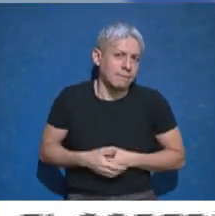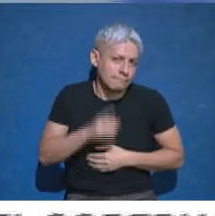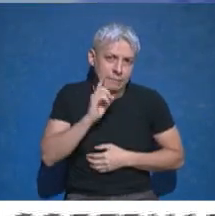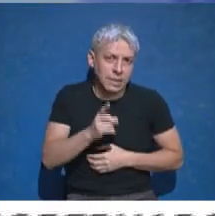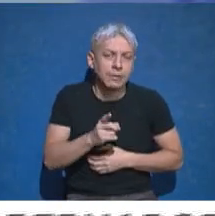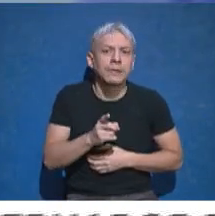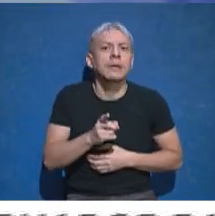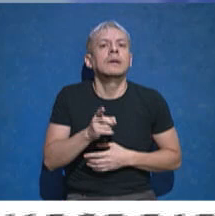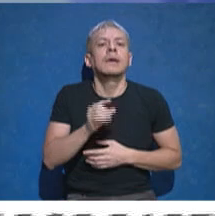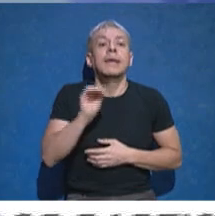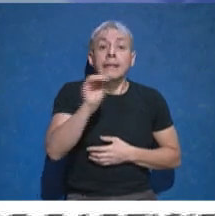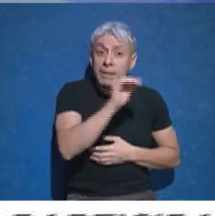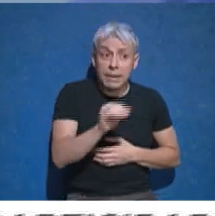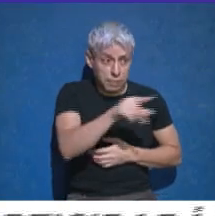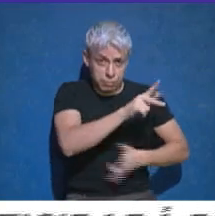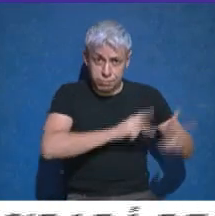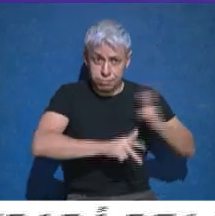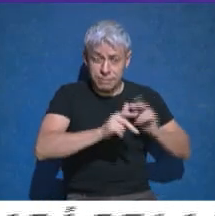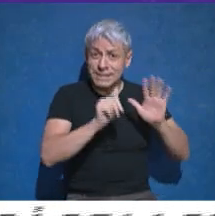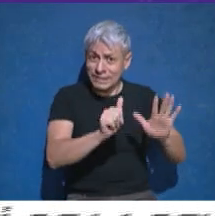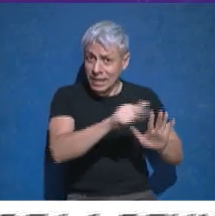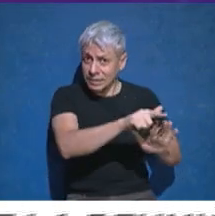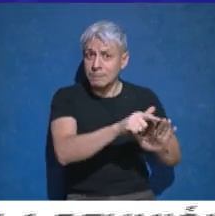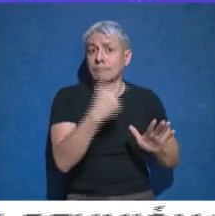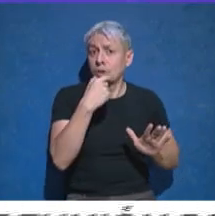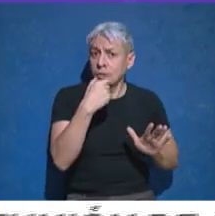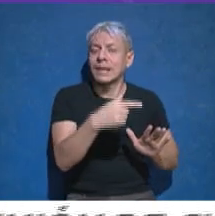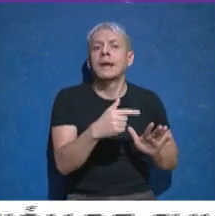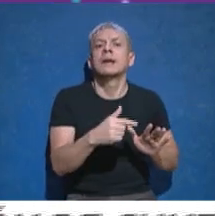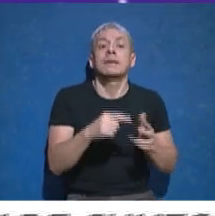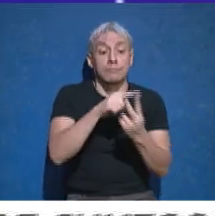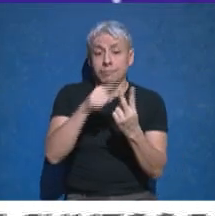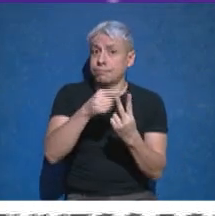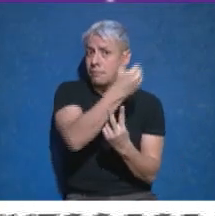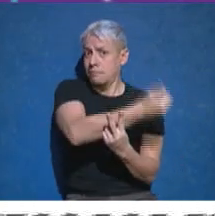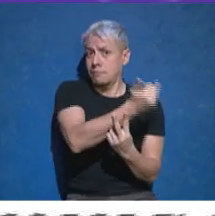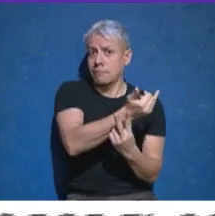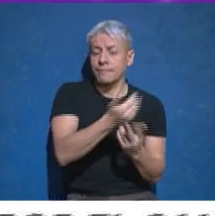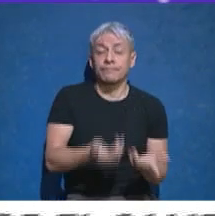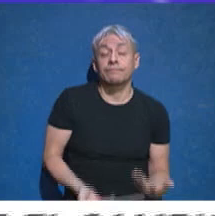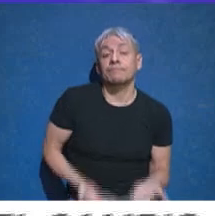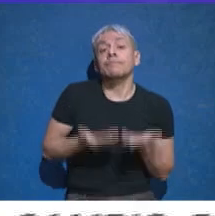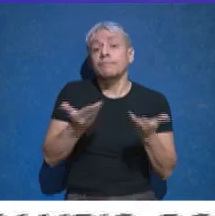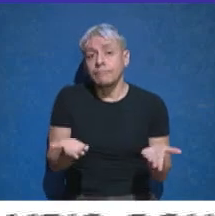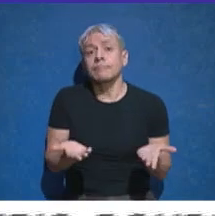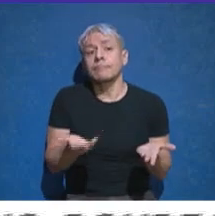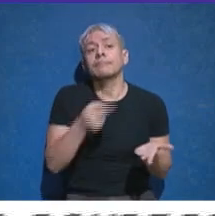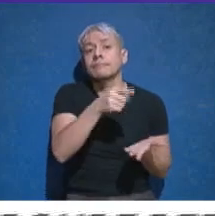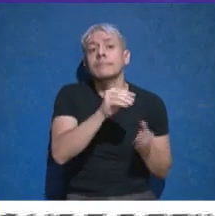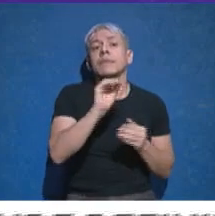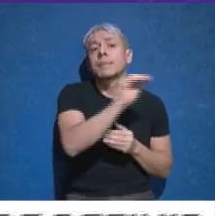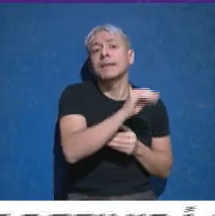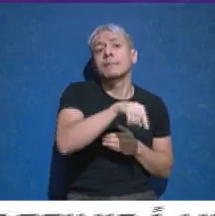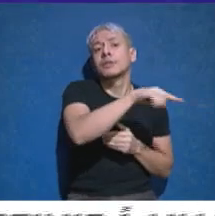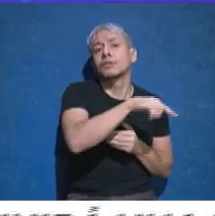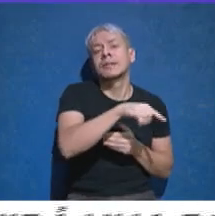los departamentos que ustedes decían, tenemos los dos indicadores presentes, por eso es que son departamentos en